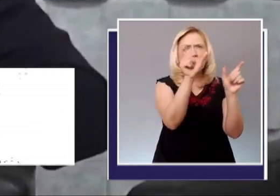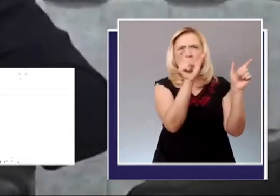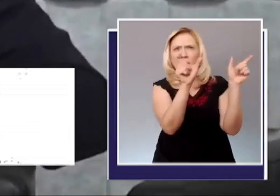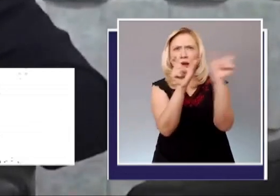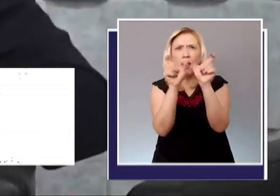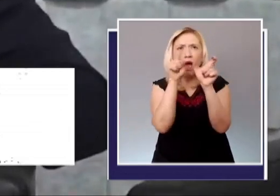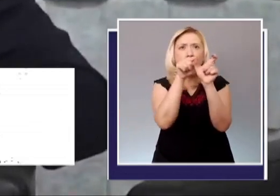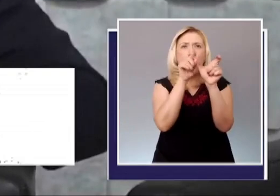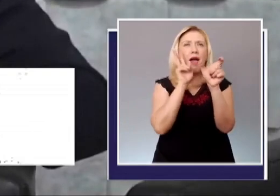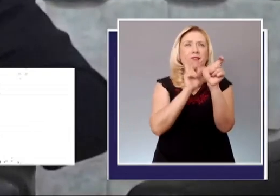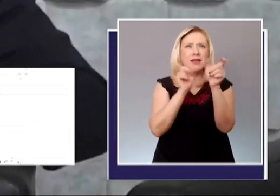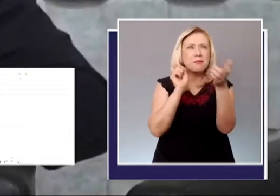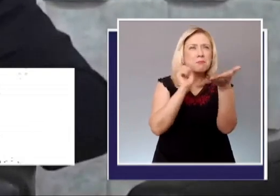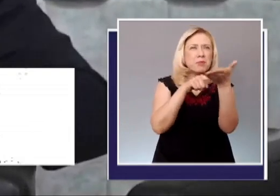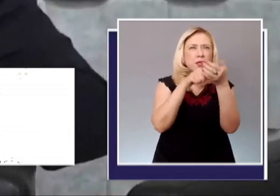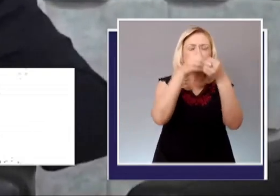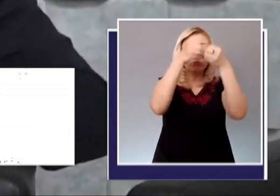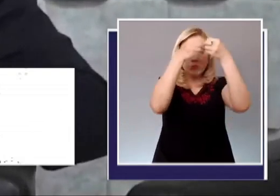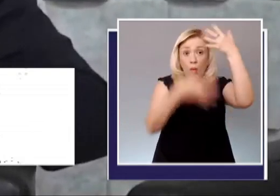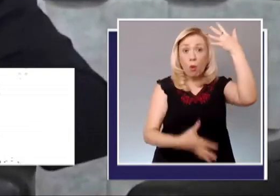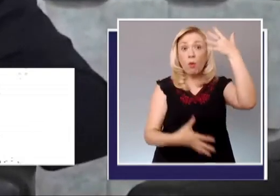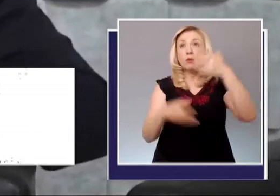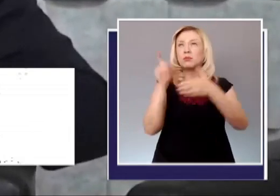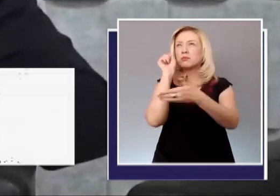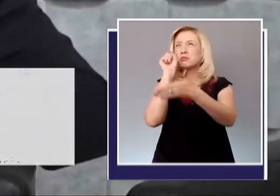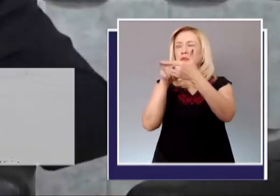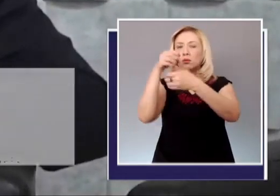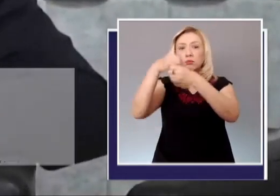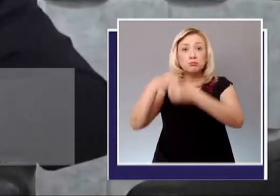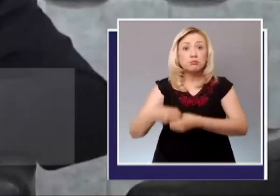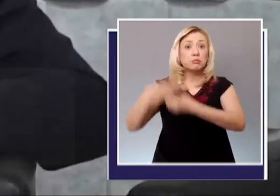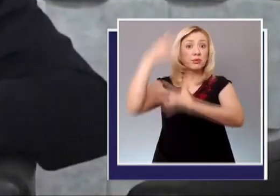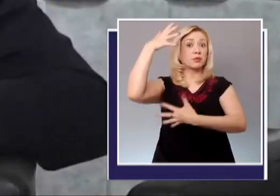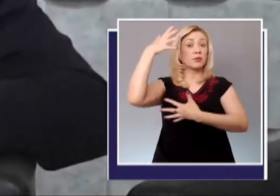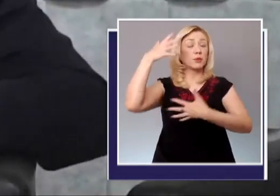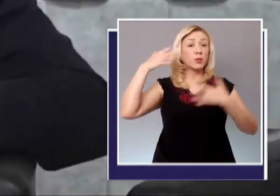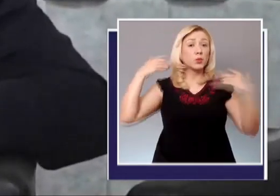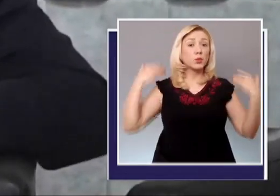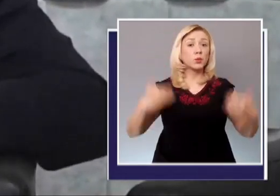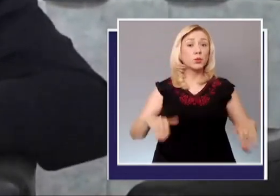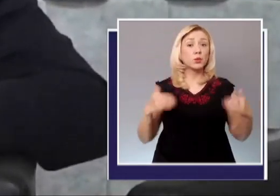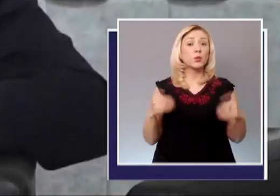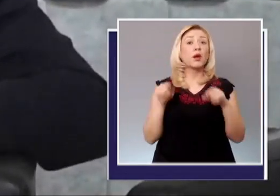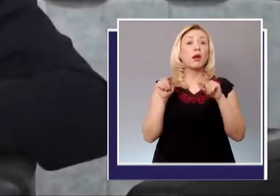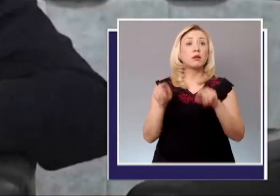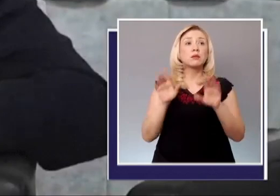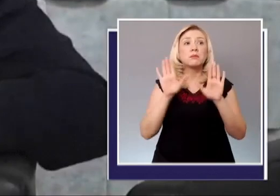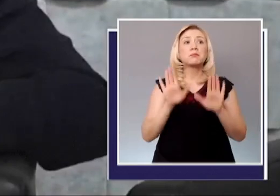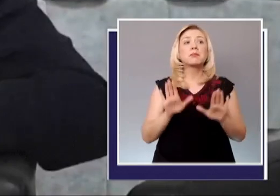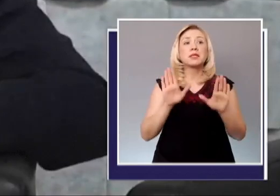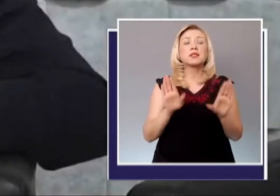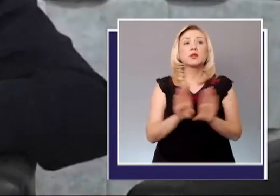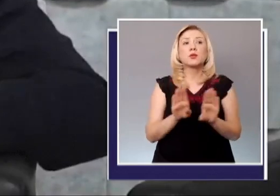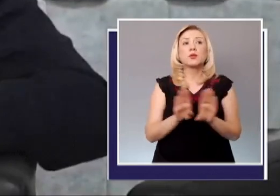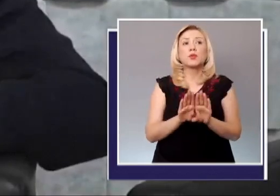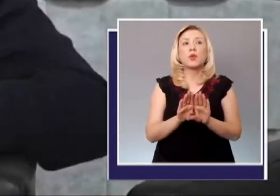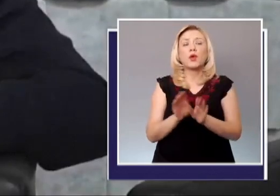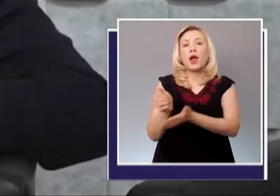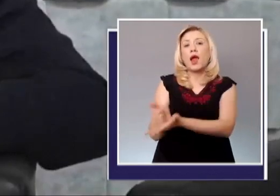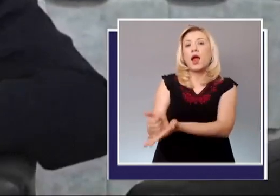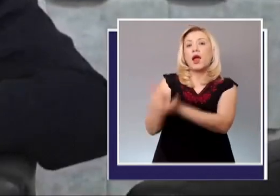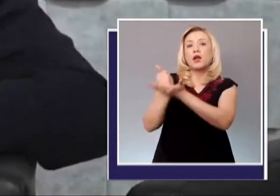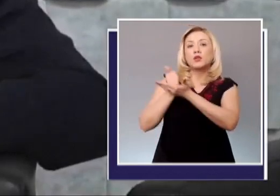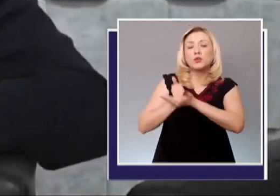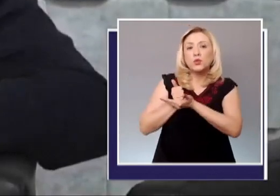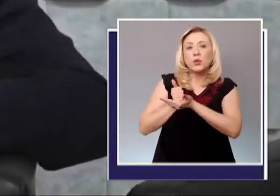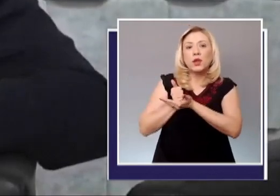digamos casi de una manera paternalista, nos ayudan a eliminar el contenido